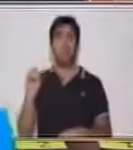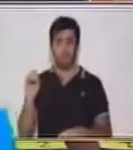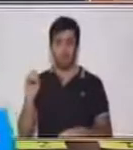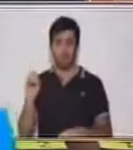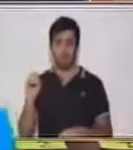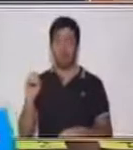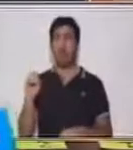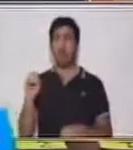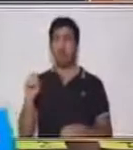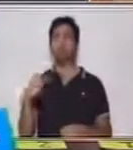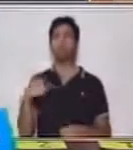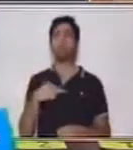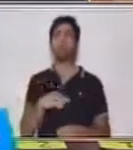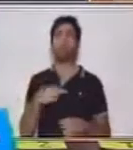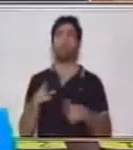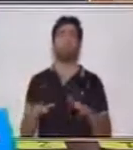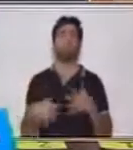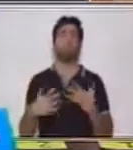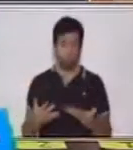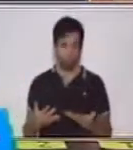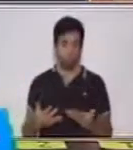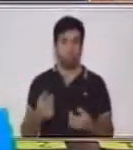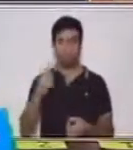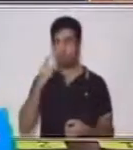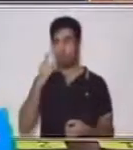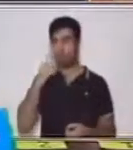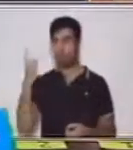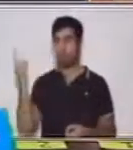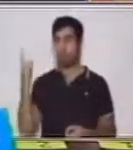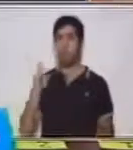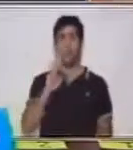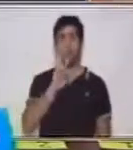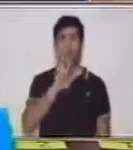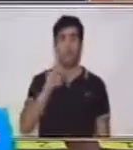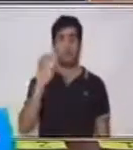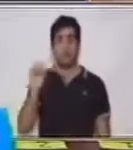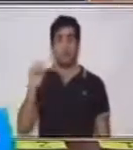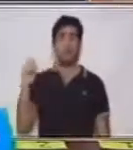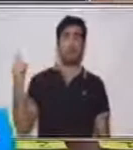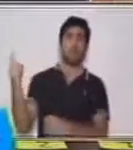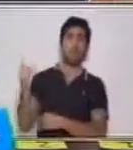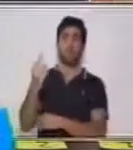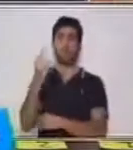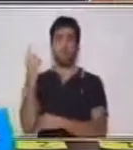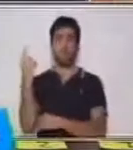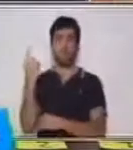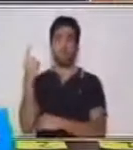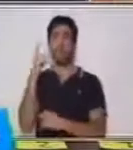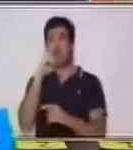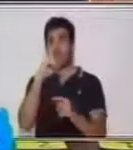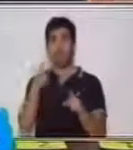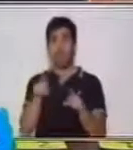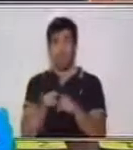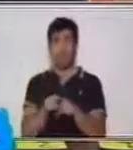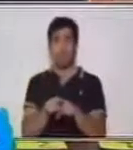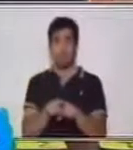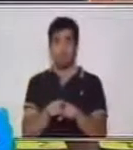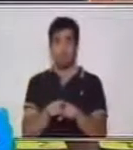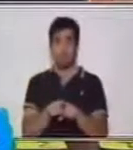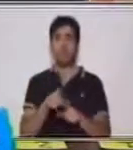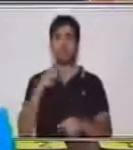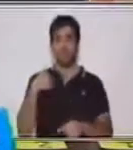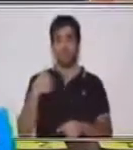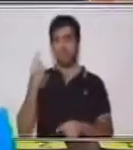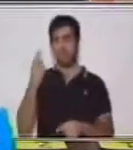veamos lo que sucede. El número veinte es un número muy importante dentro de la numeración maya. Como lo